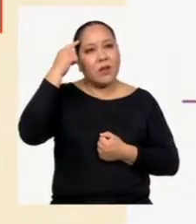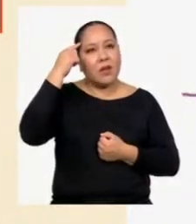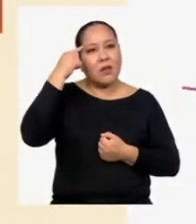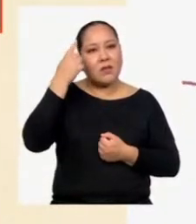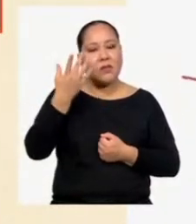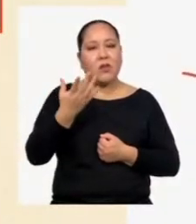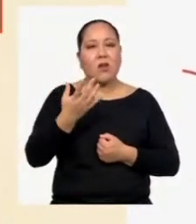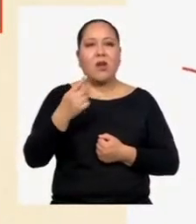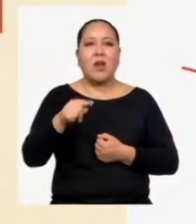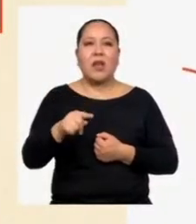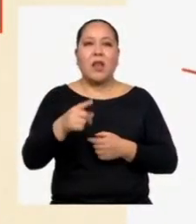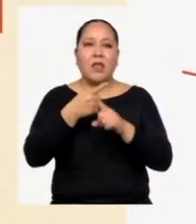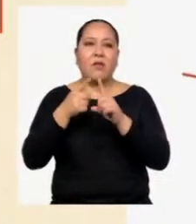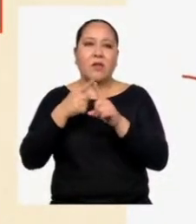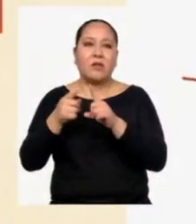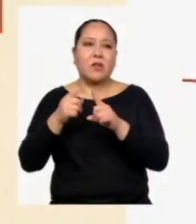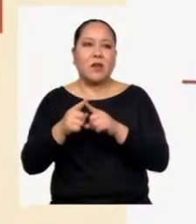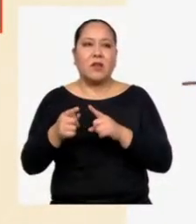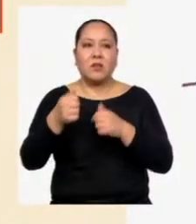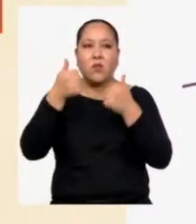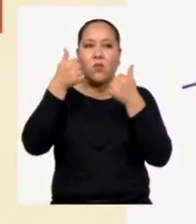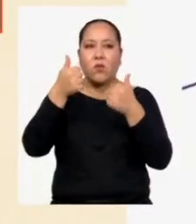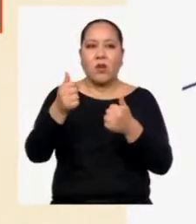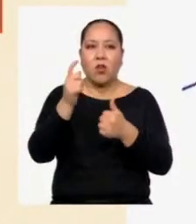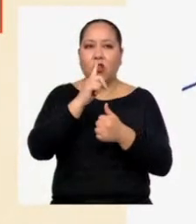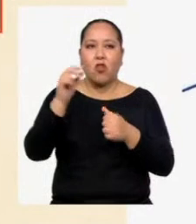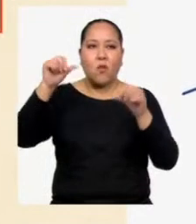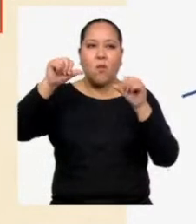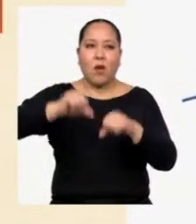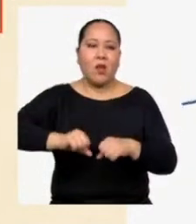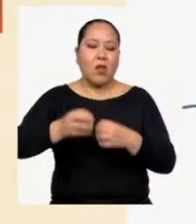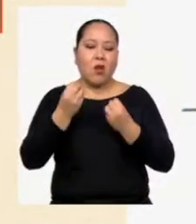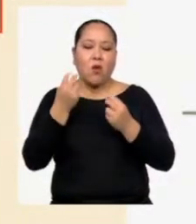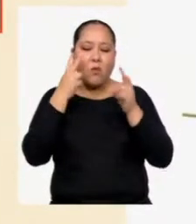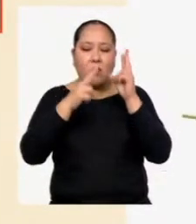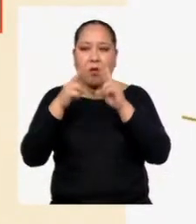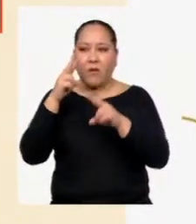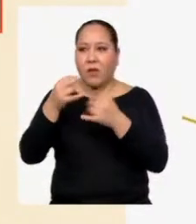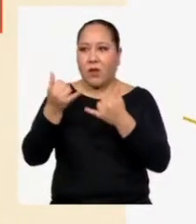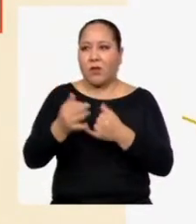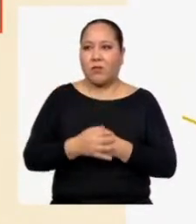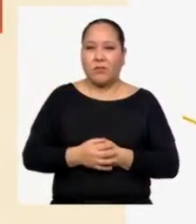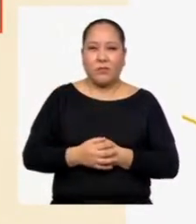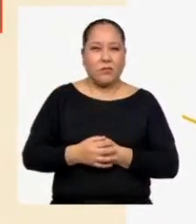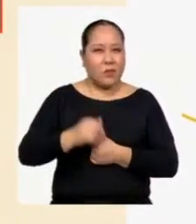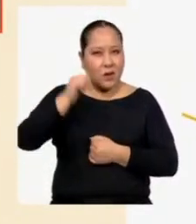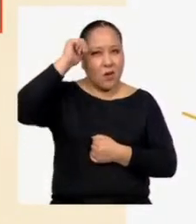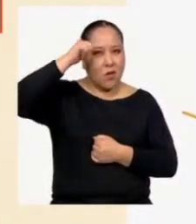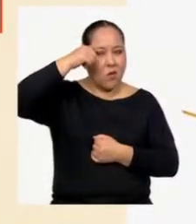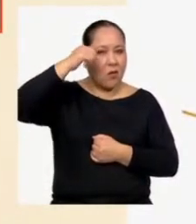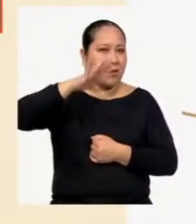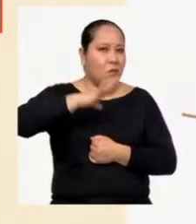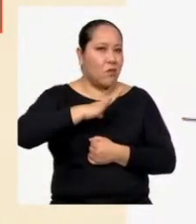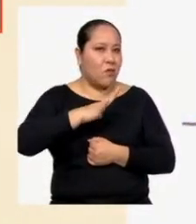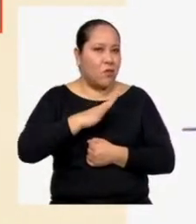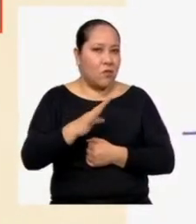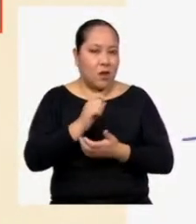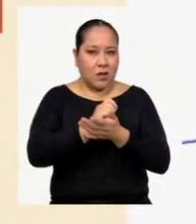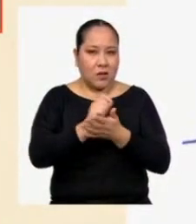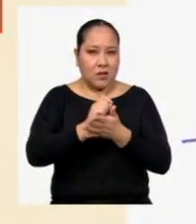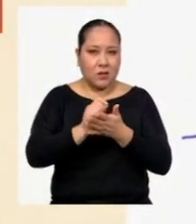condición buena No mala como se la viene tomando hoy en día ¿Recuerdas que hablamos del registro formal en escritura?